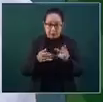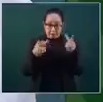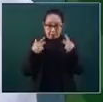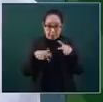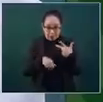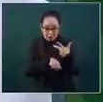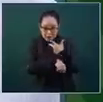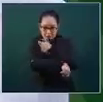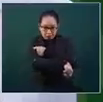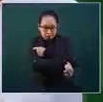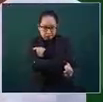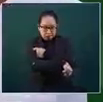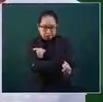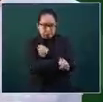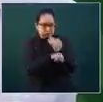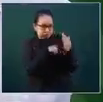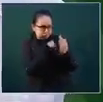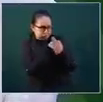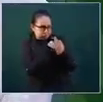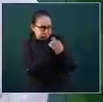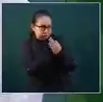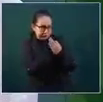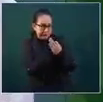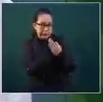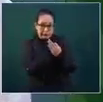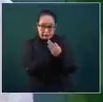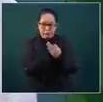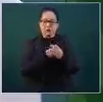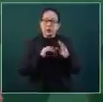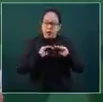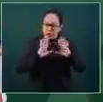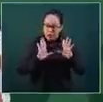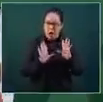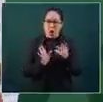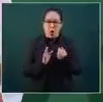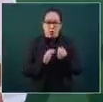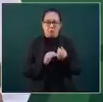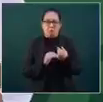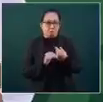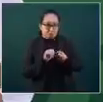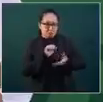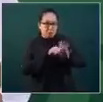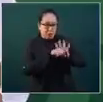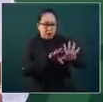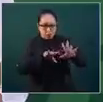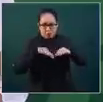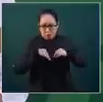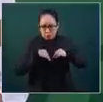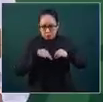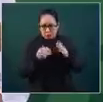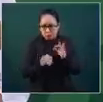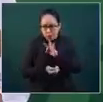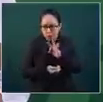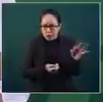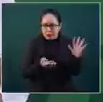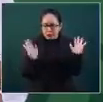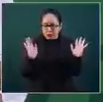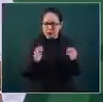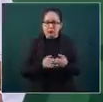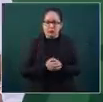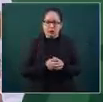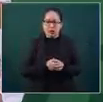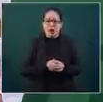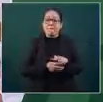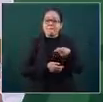Aún estando vacunado puede afectarnos el virus, podemos contagiarnos,